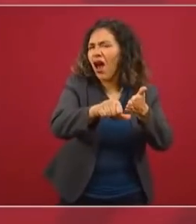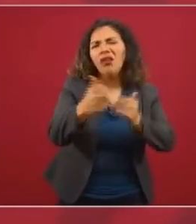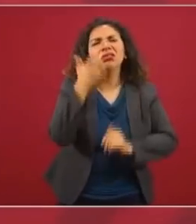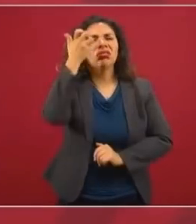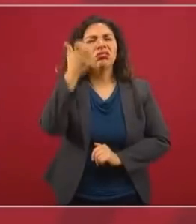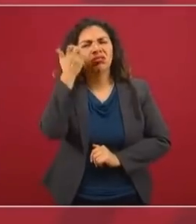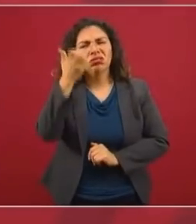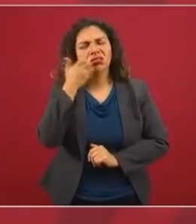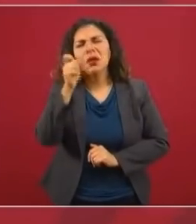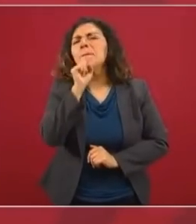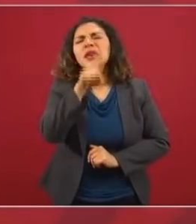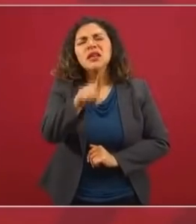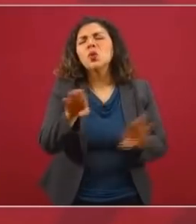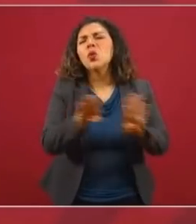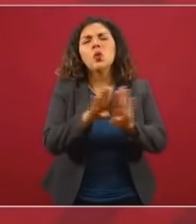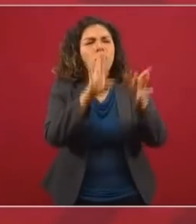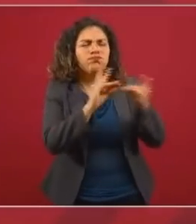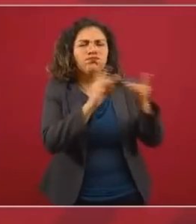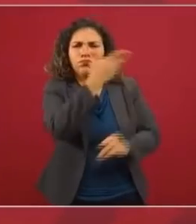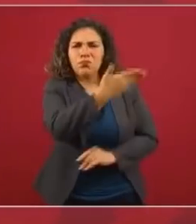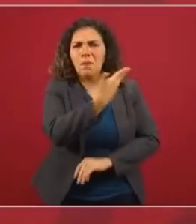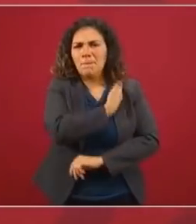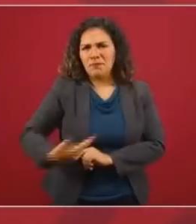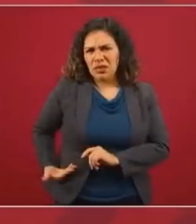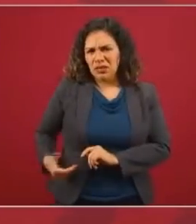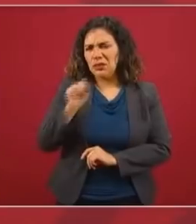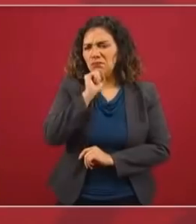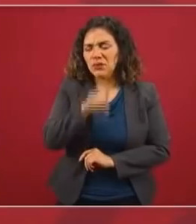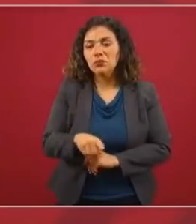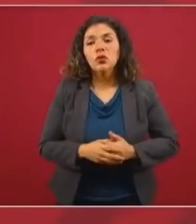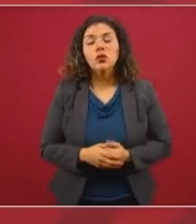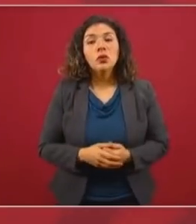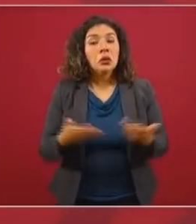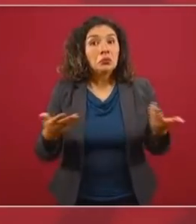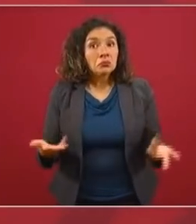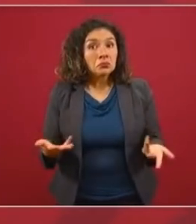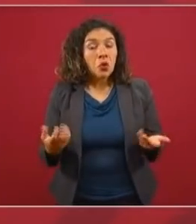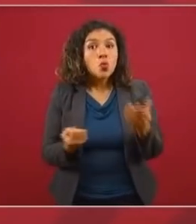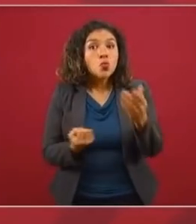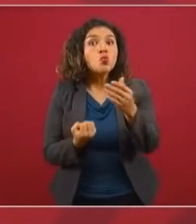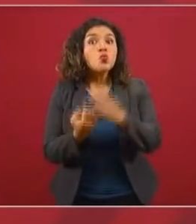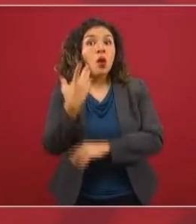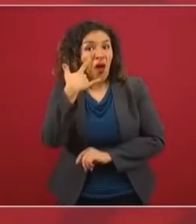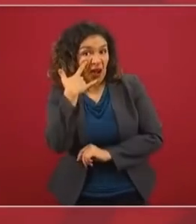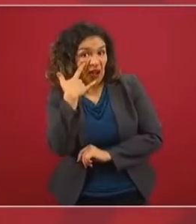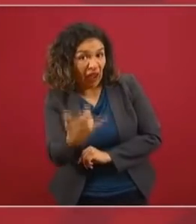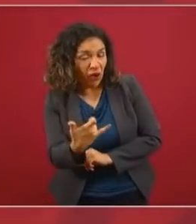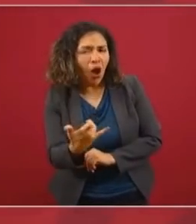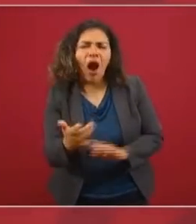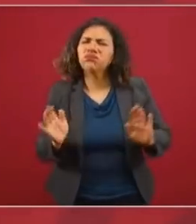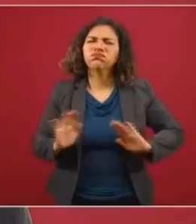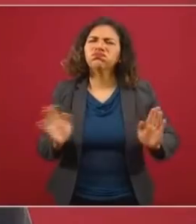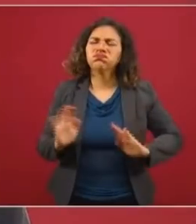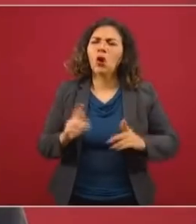relaciona con lo que ya explicó con detalle el presidente. Presidente, no hay nada inusual. Los gobernadores de este